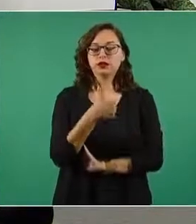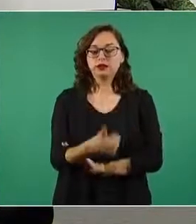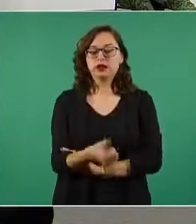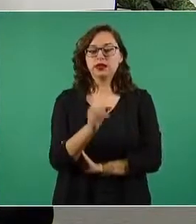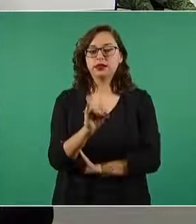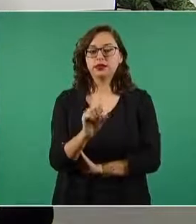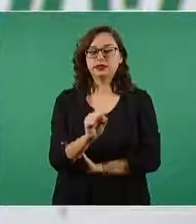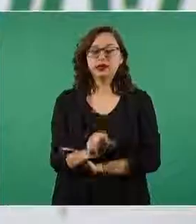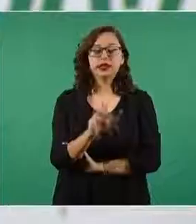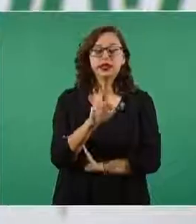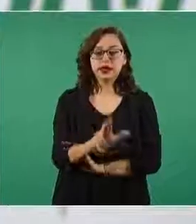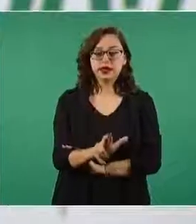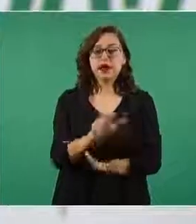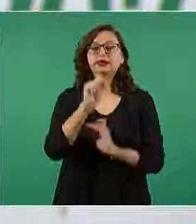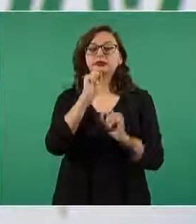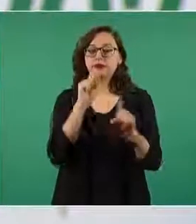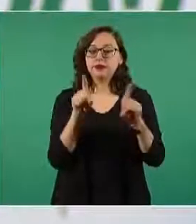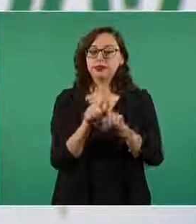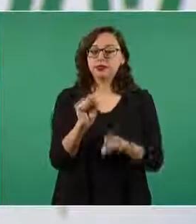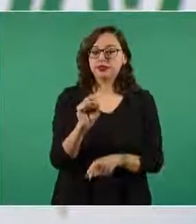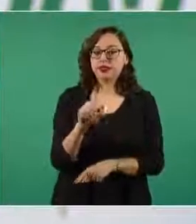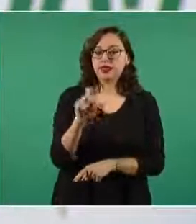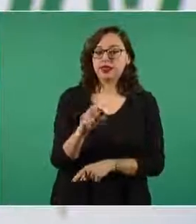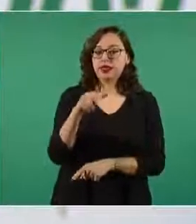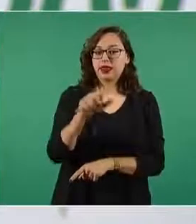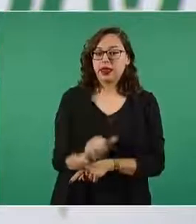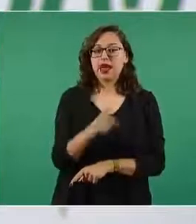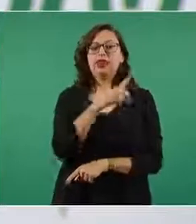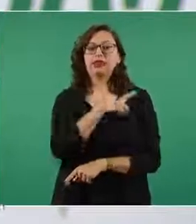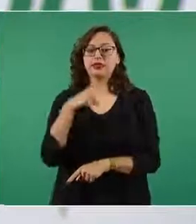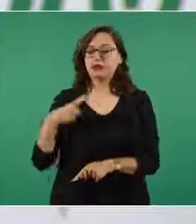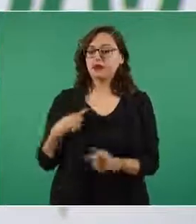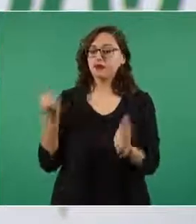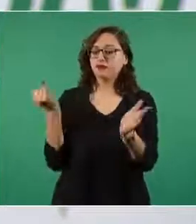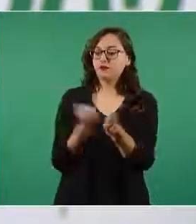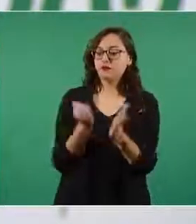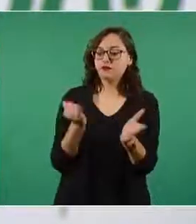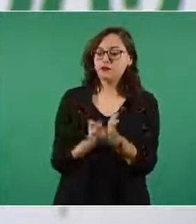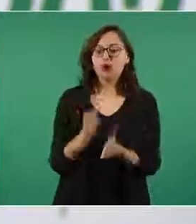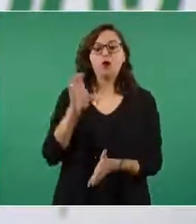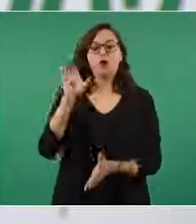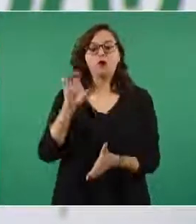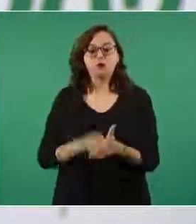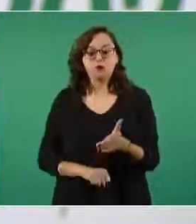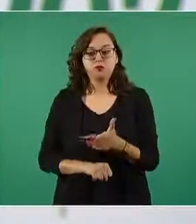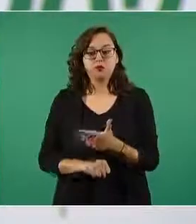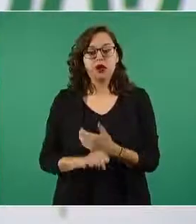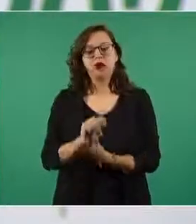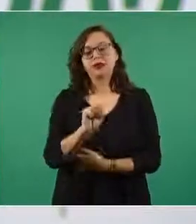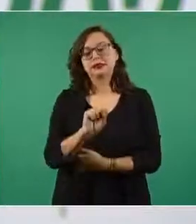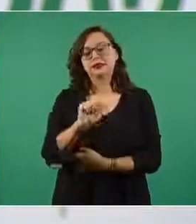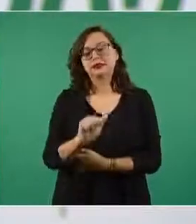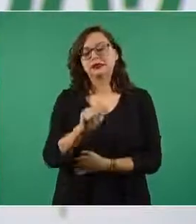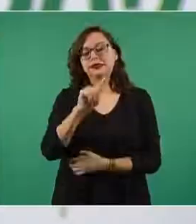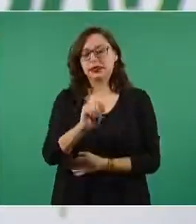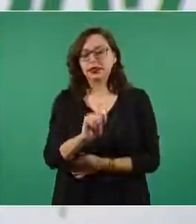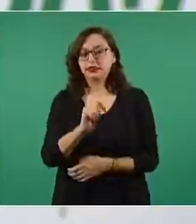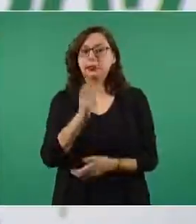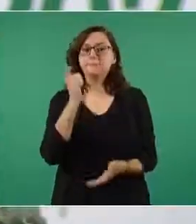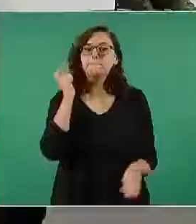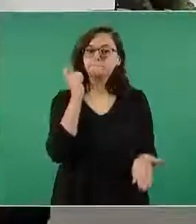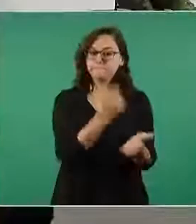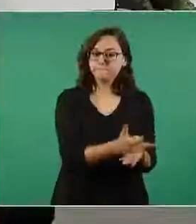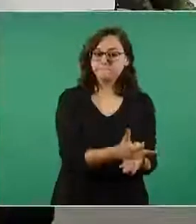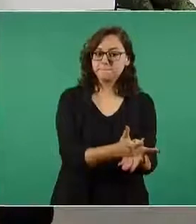Renta la SEDENA también debe retener y enterar a la Secretaría de Crédito Público el impuesto sobre la Renta mensual de los trabajadores